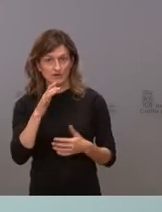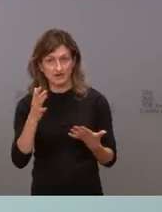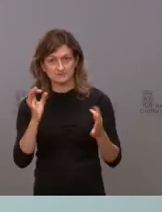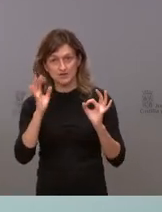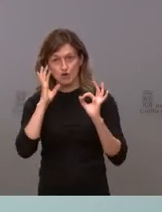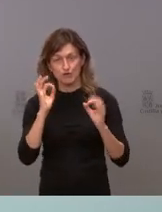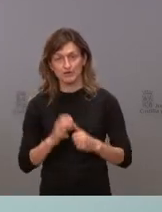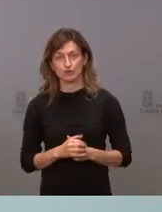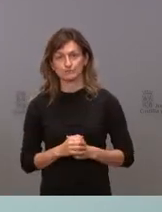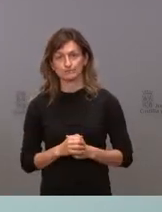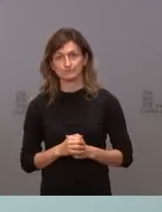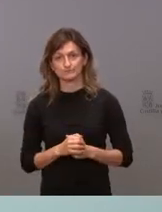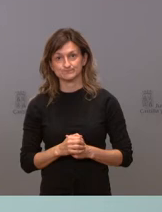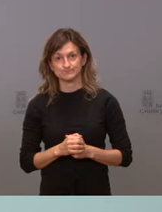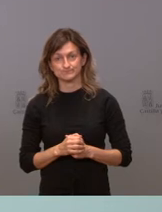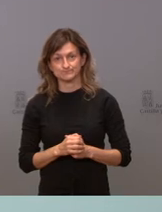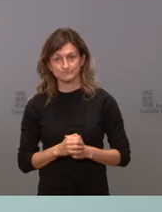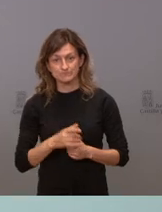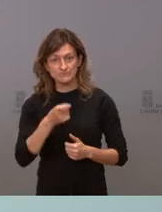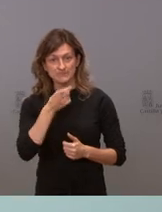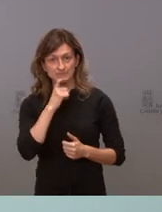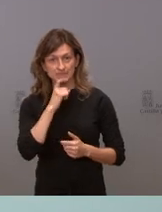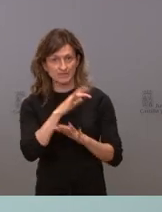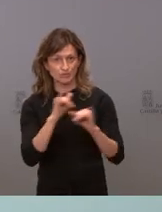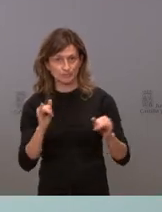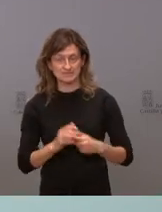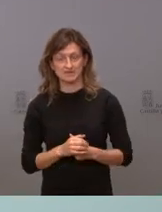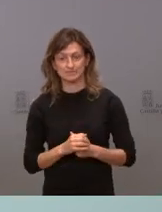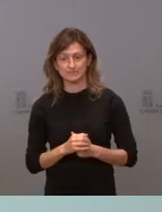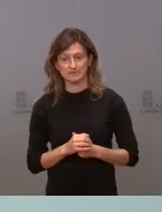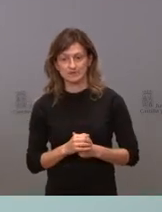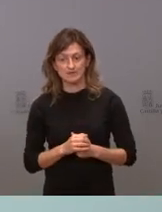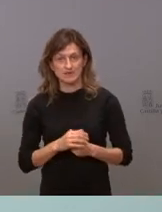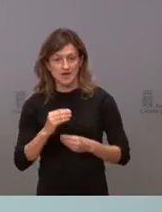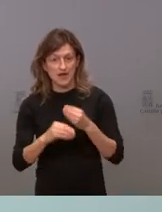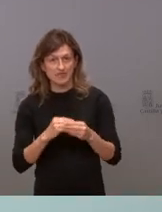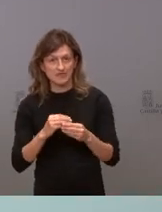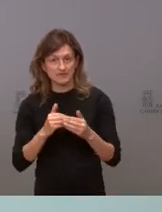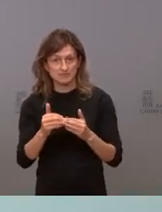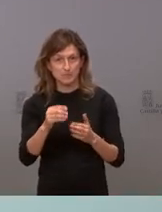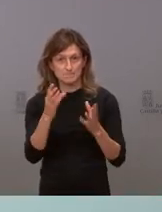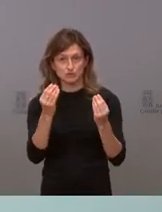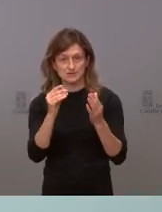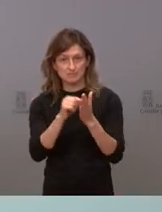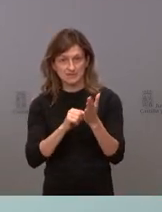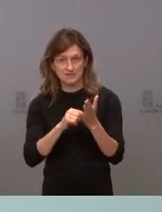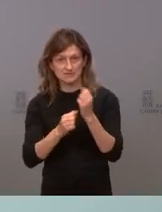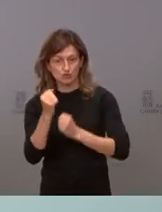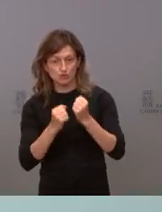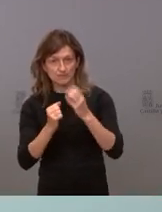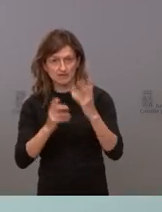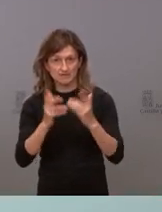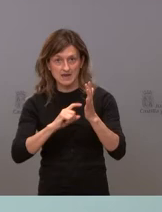evidente que es difícil de compensar. ¿Qué estamos haciendo? ¿Qué vamos a hacer? Pues muchas medidas económicas, administrativas,